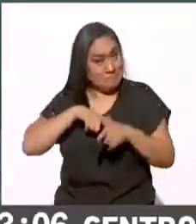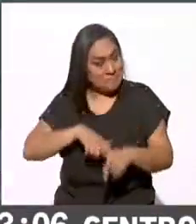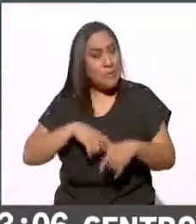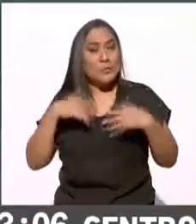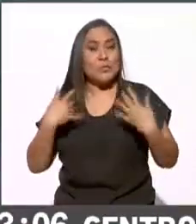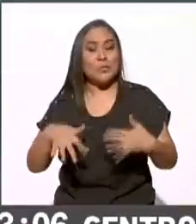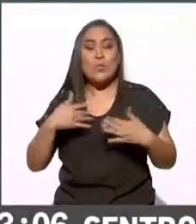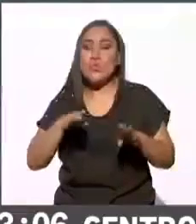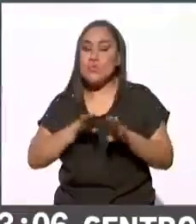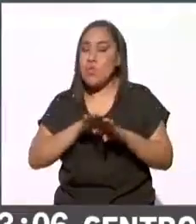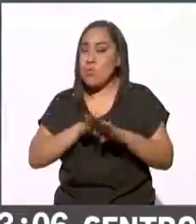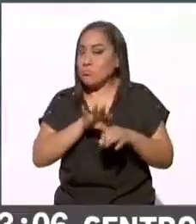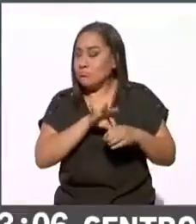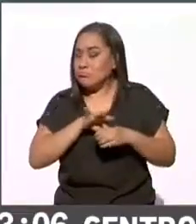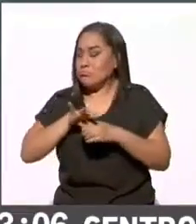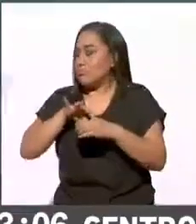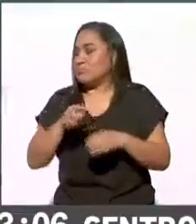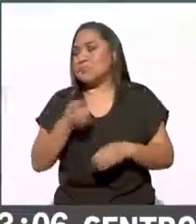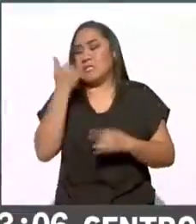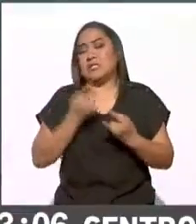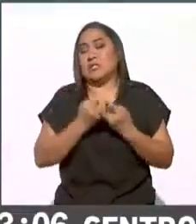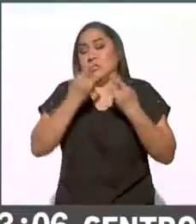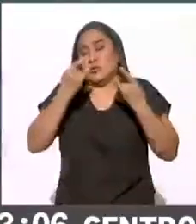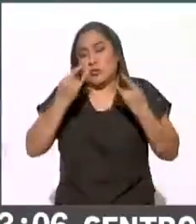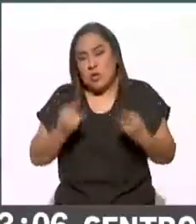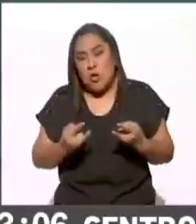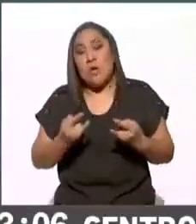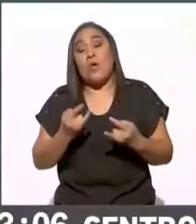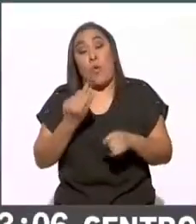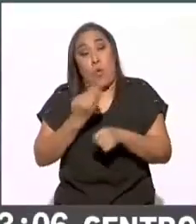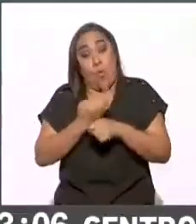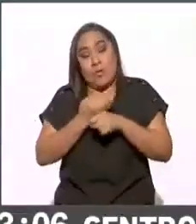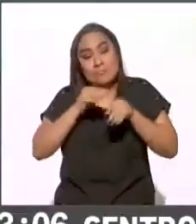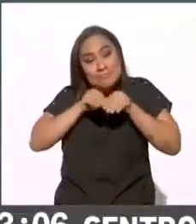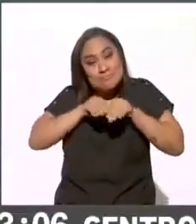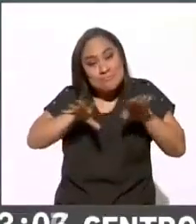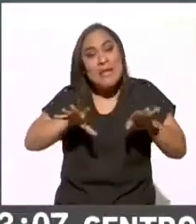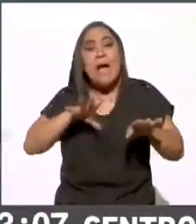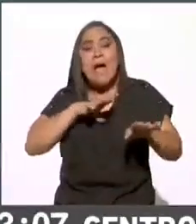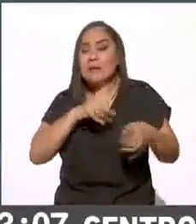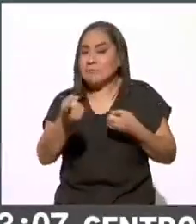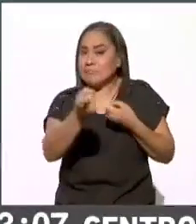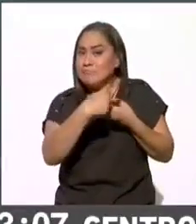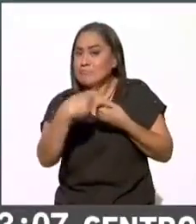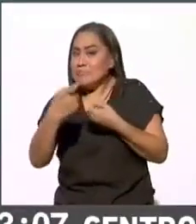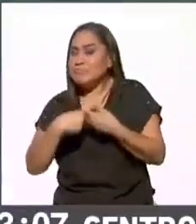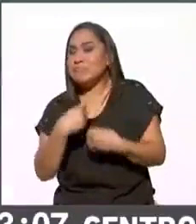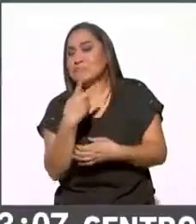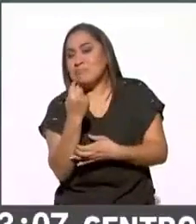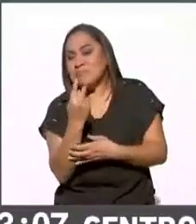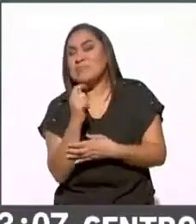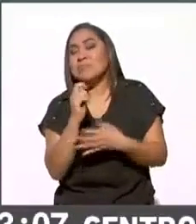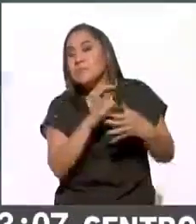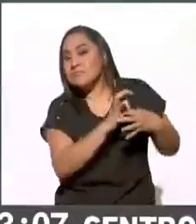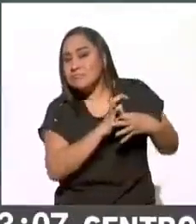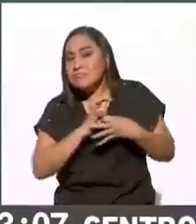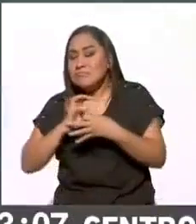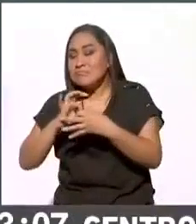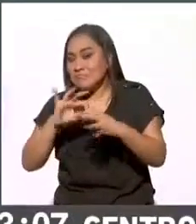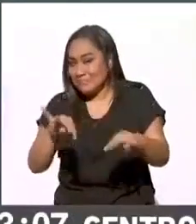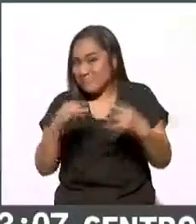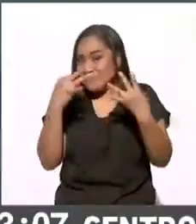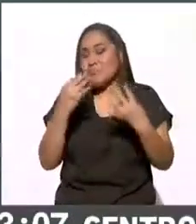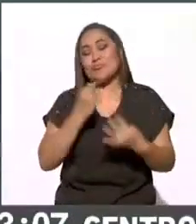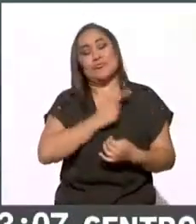histórica pero también una transmisión histórica, este esfuerzo de los medios públicos que estamos unidos por las audiencias y me da mucho gusto